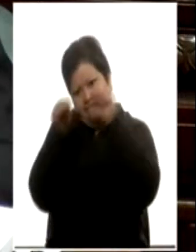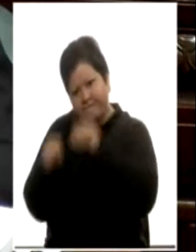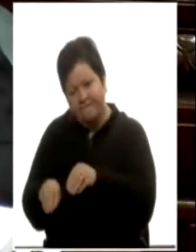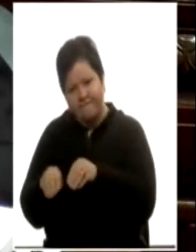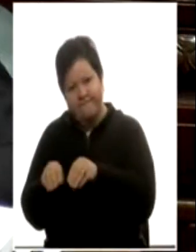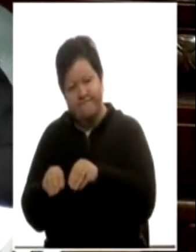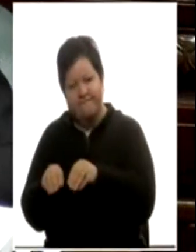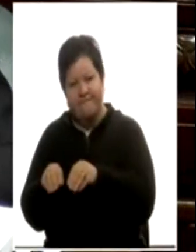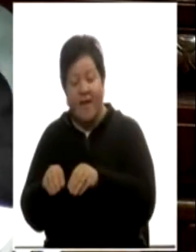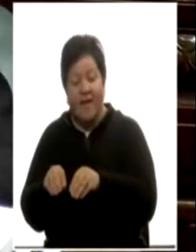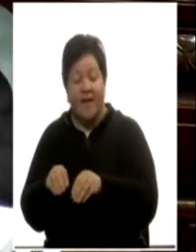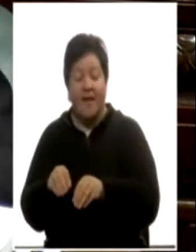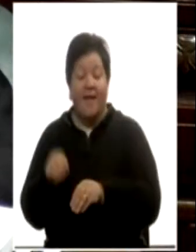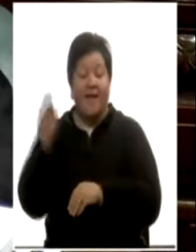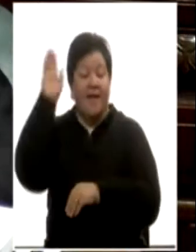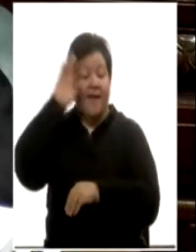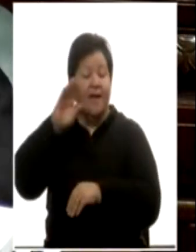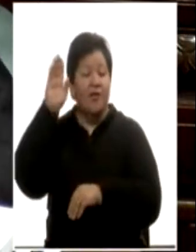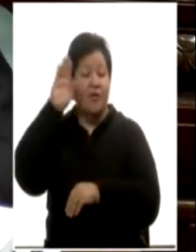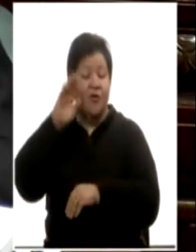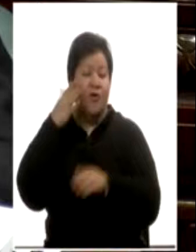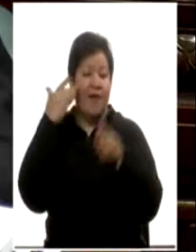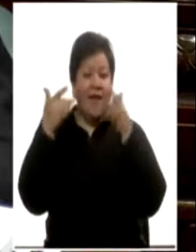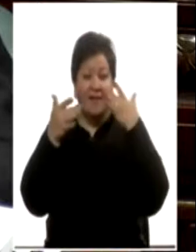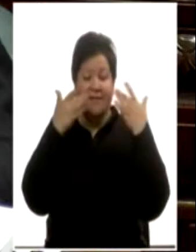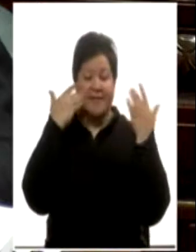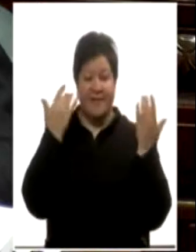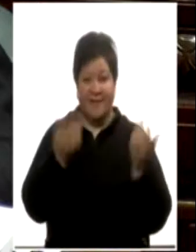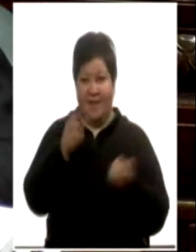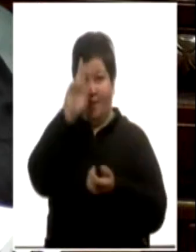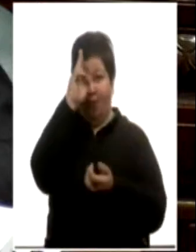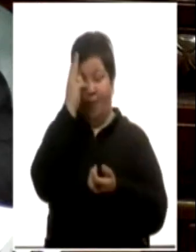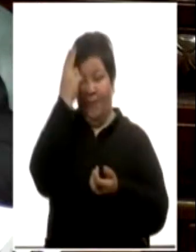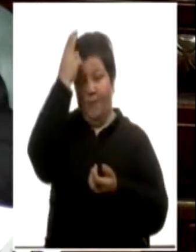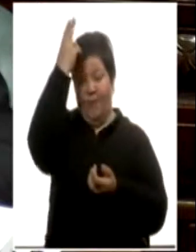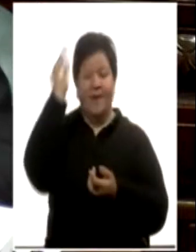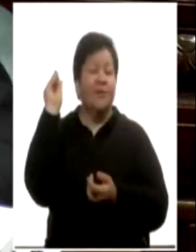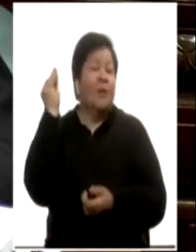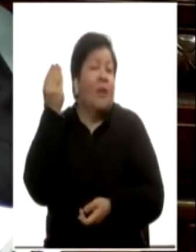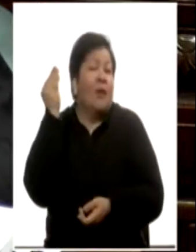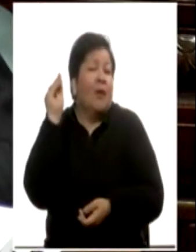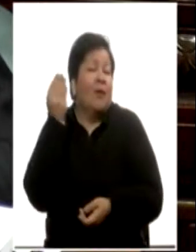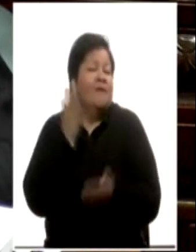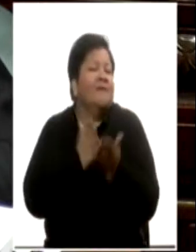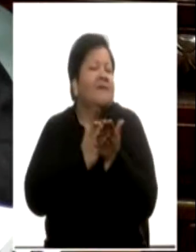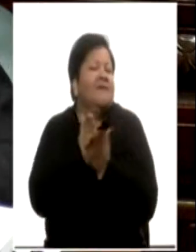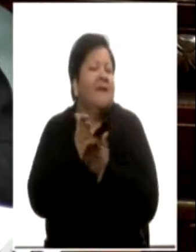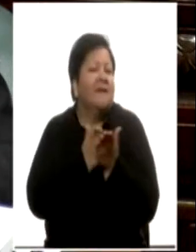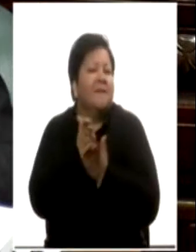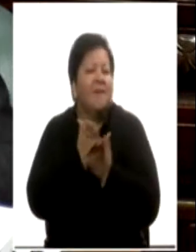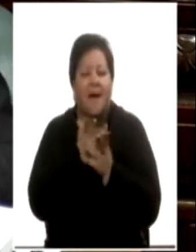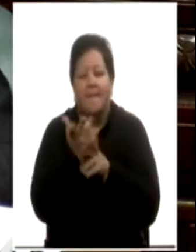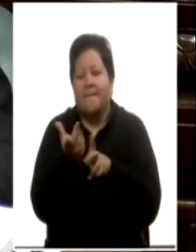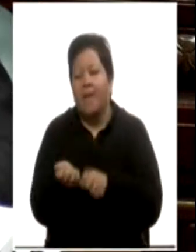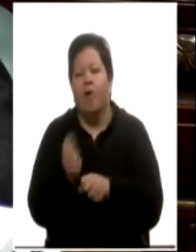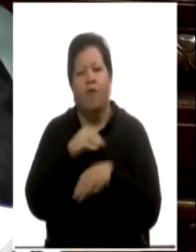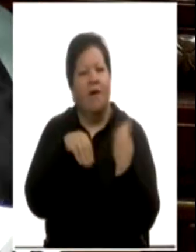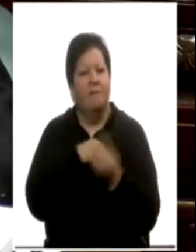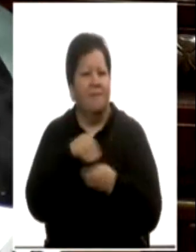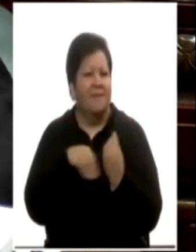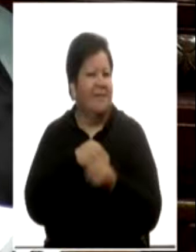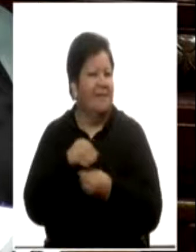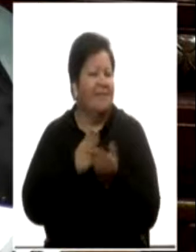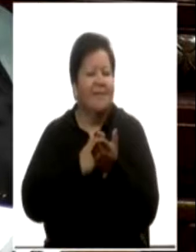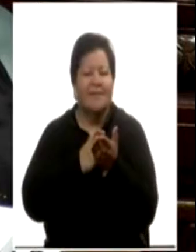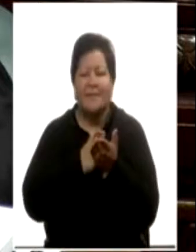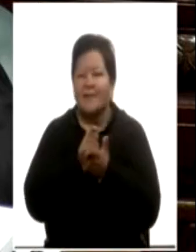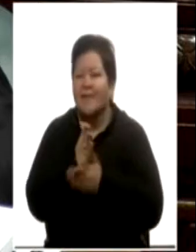Insigne Artista Nacional, diré que en esa época juvenil y fermental siempre contó con el apoyo de su familia en